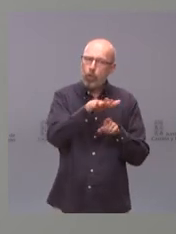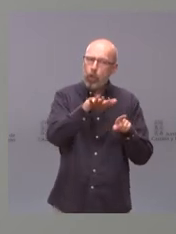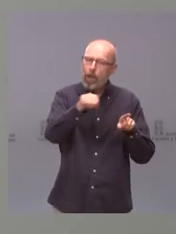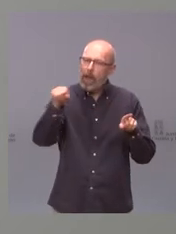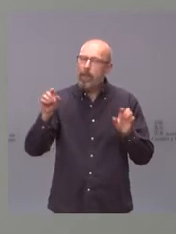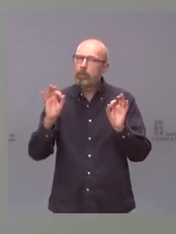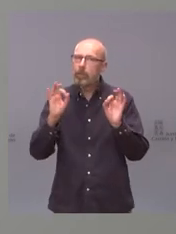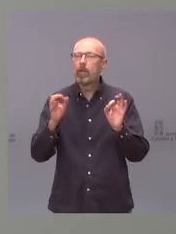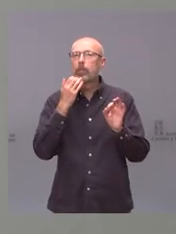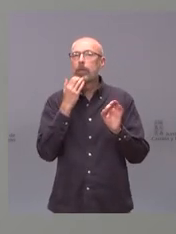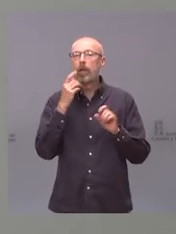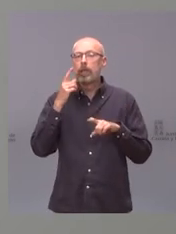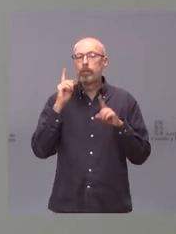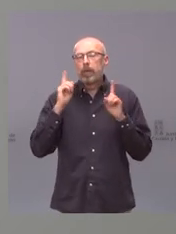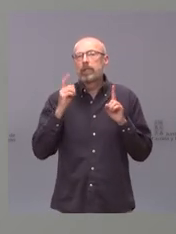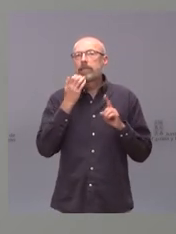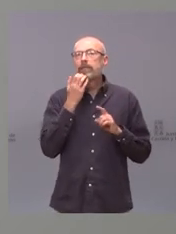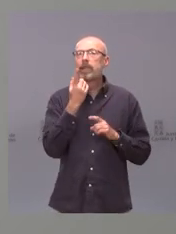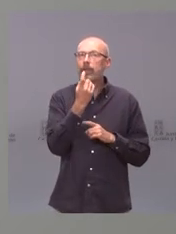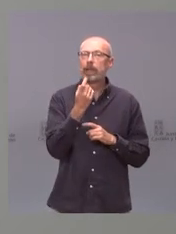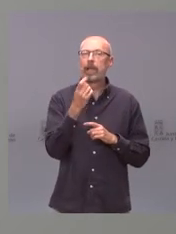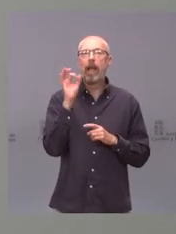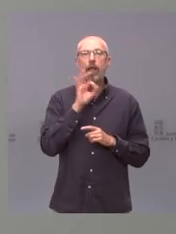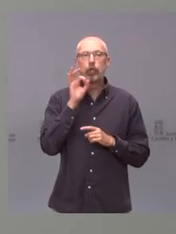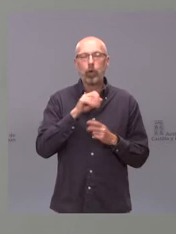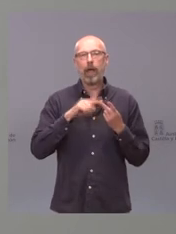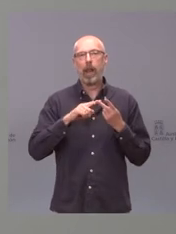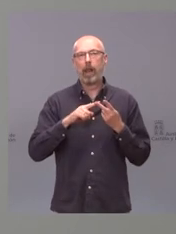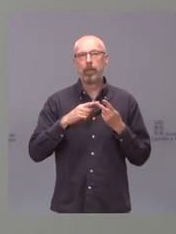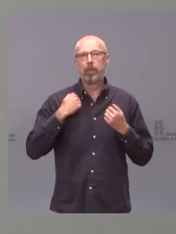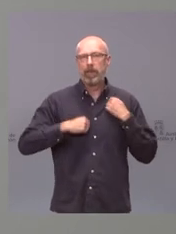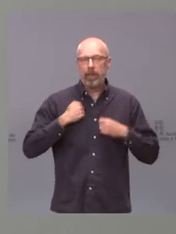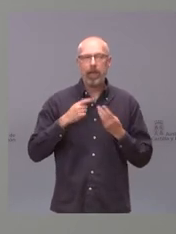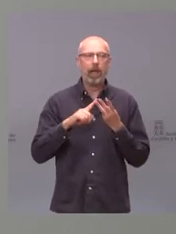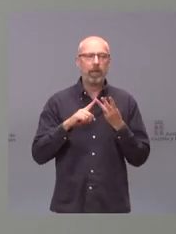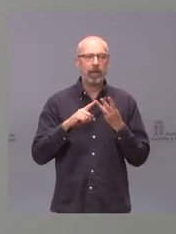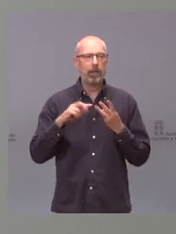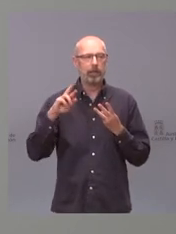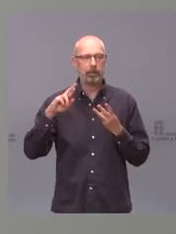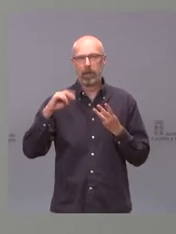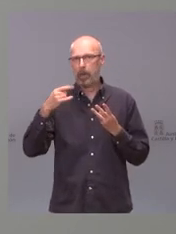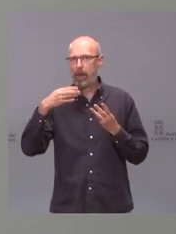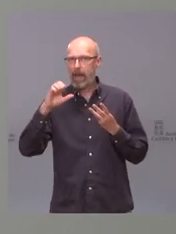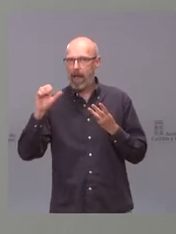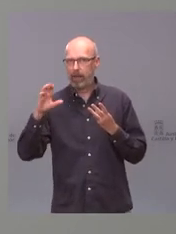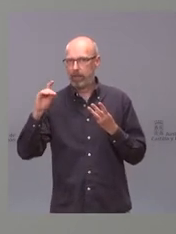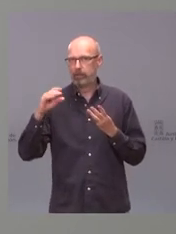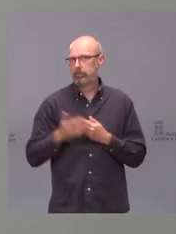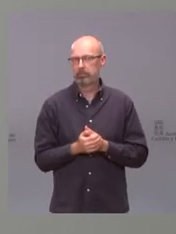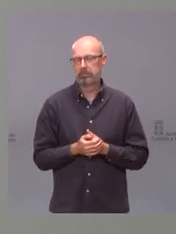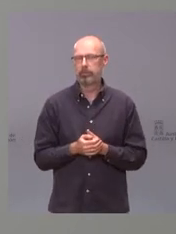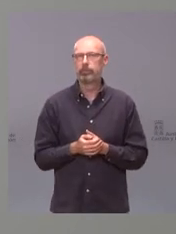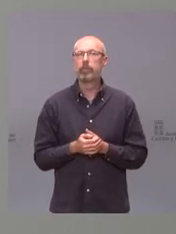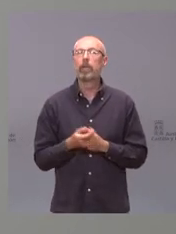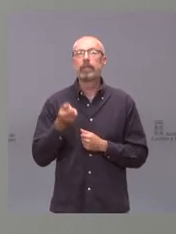ponga en Astorga La Bañeza y Ribera de Órbigo también decir que León va a recibir 14.000 dosis de